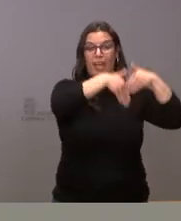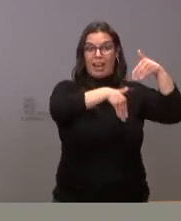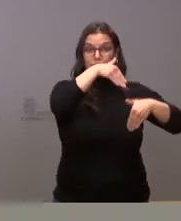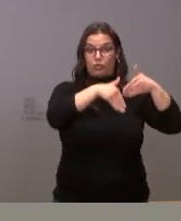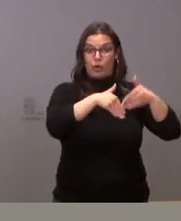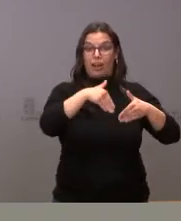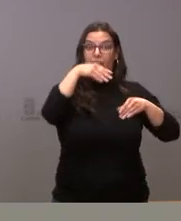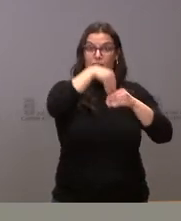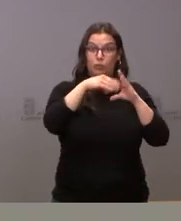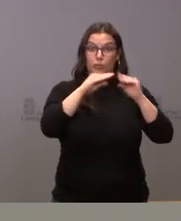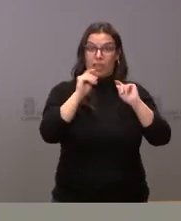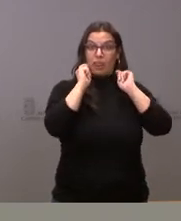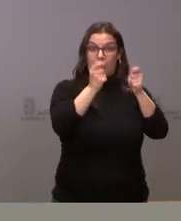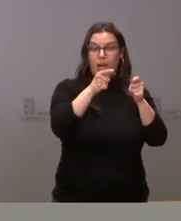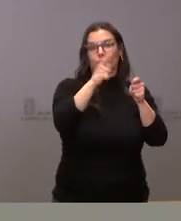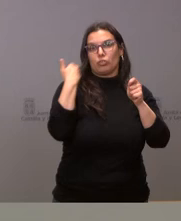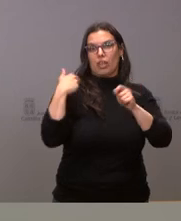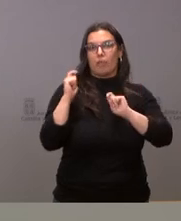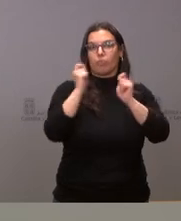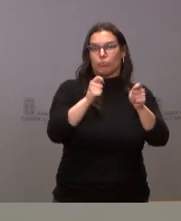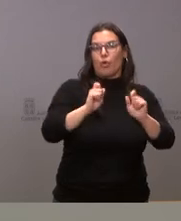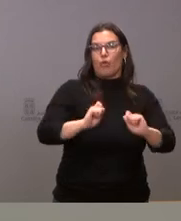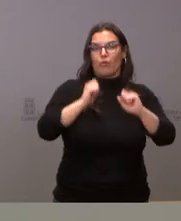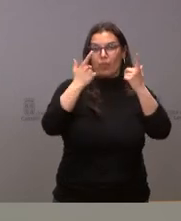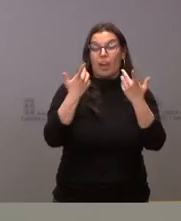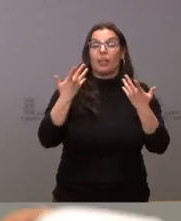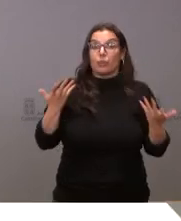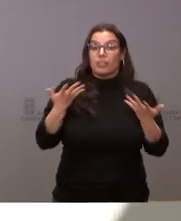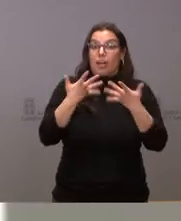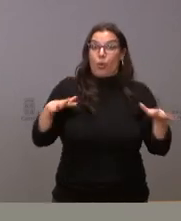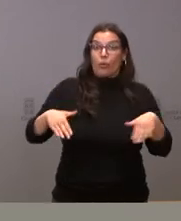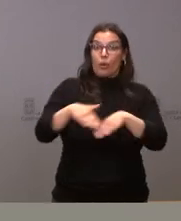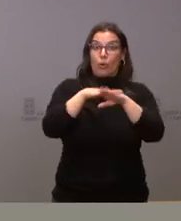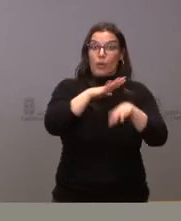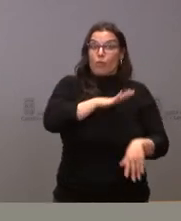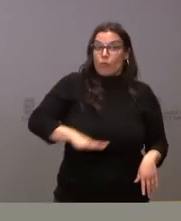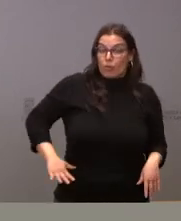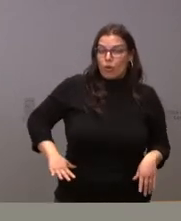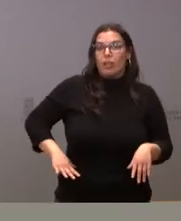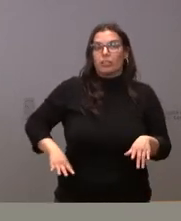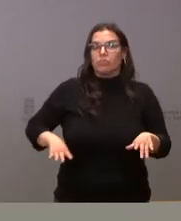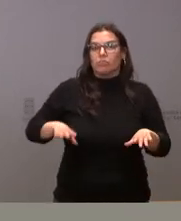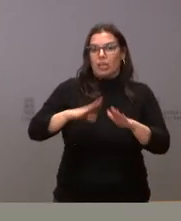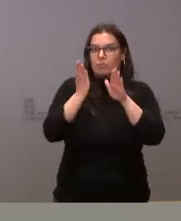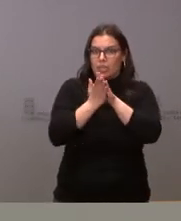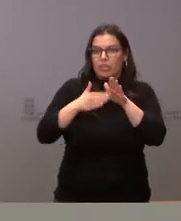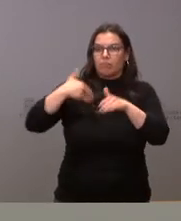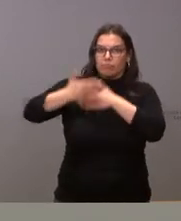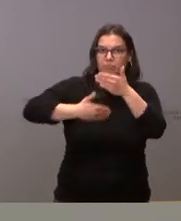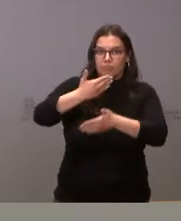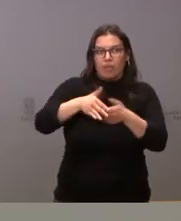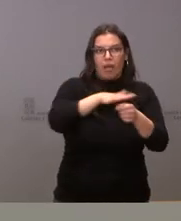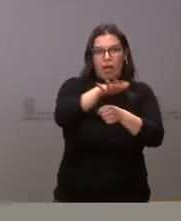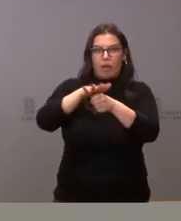universidad. Como ven ustedes, aún estando el Gobierno en funciones, pues se traen expedientes que afectan a